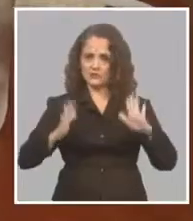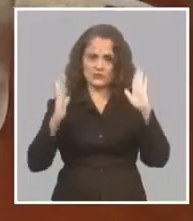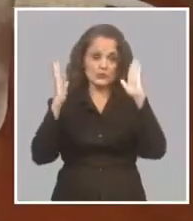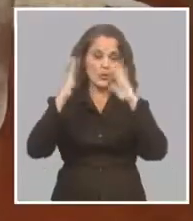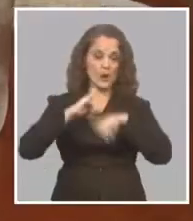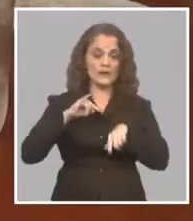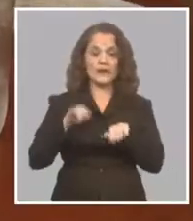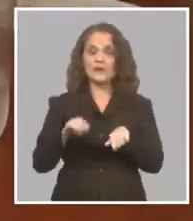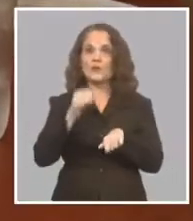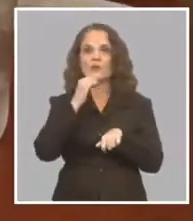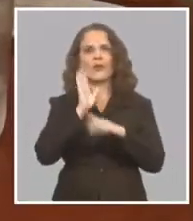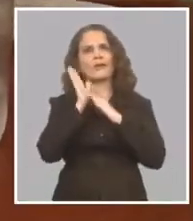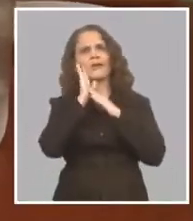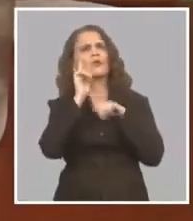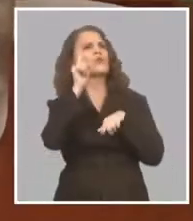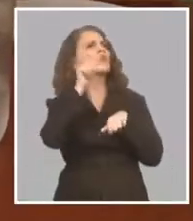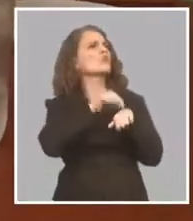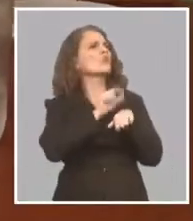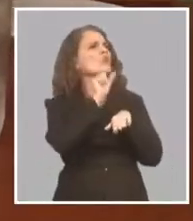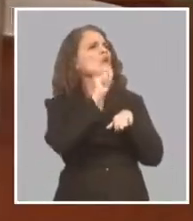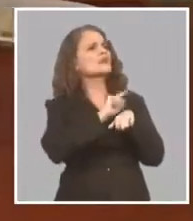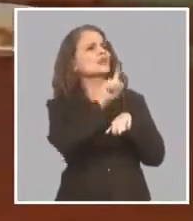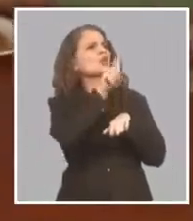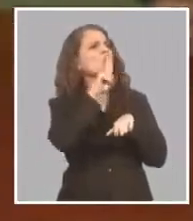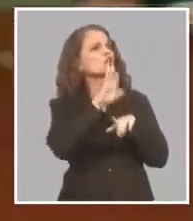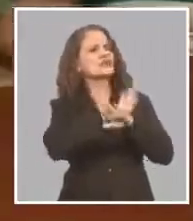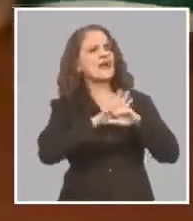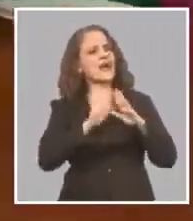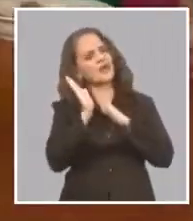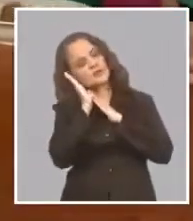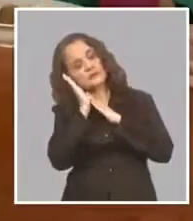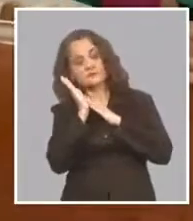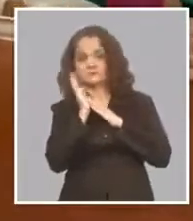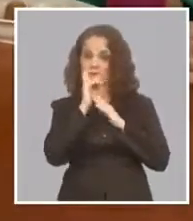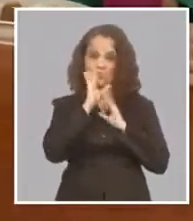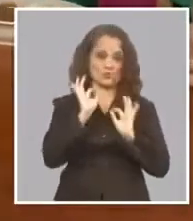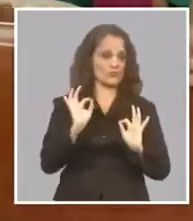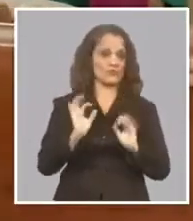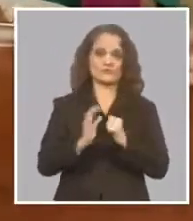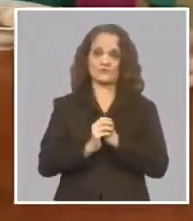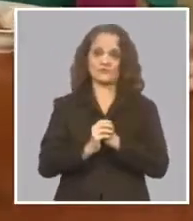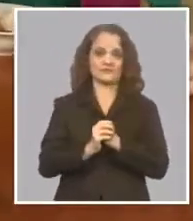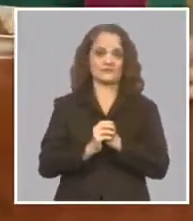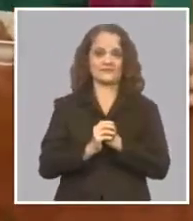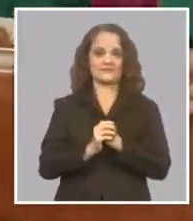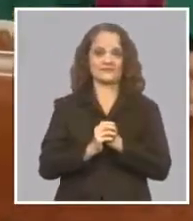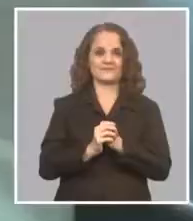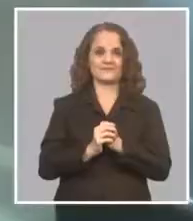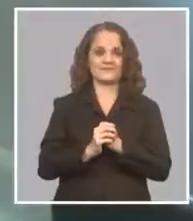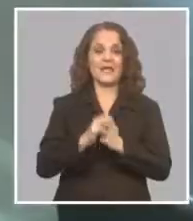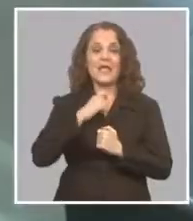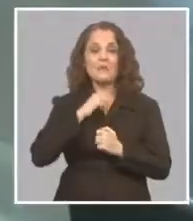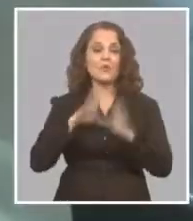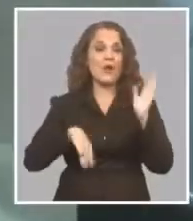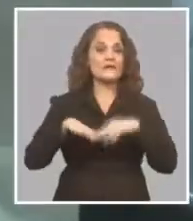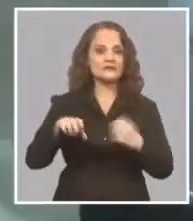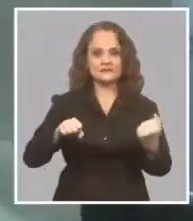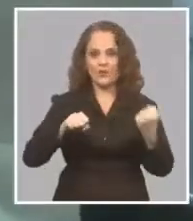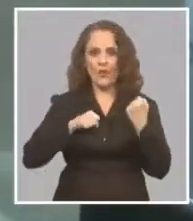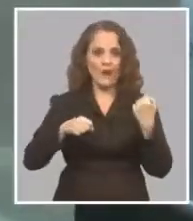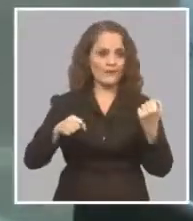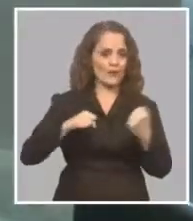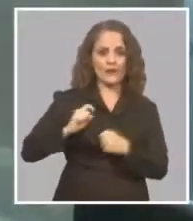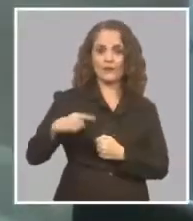No es que tú puedas acostarte No A las dos nos vamos a acostar Que hoy terminamos No Entonces Cuando se te acumulan Varias guardias El